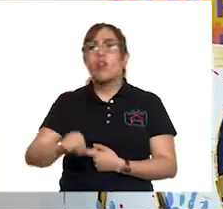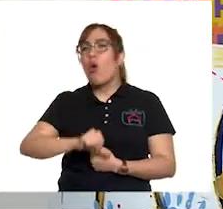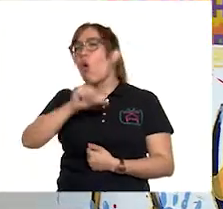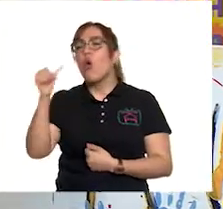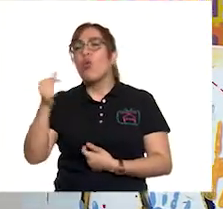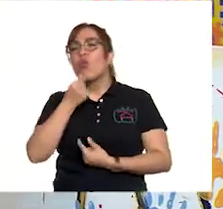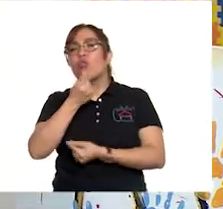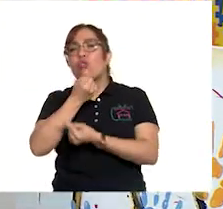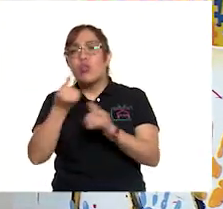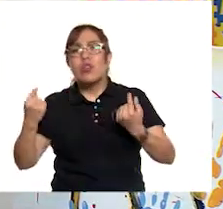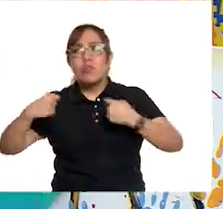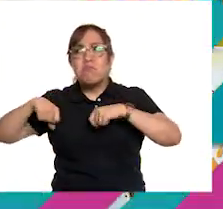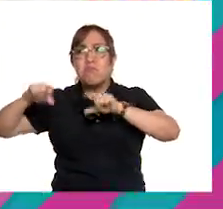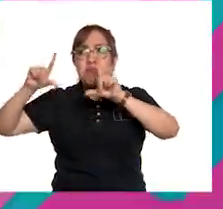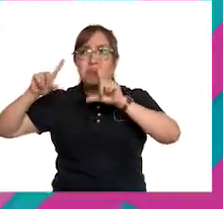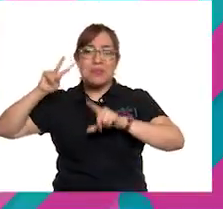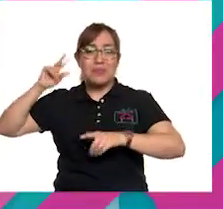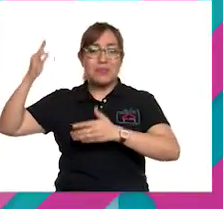niñas. ¿Qué les parece? ¡Sí!